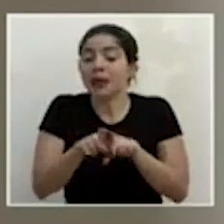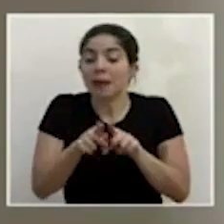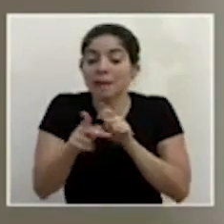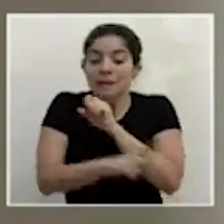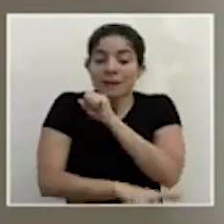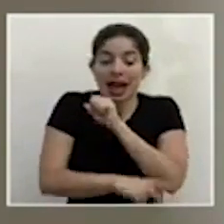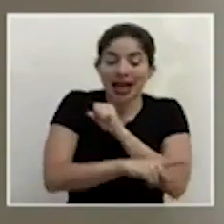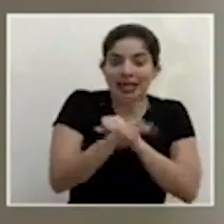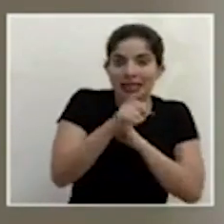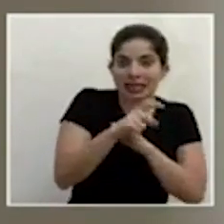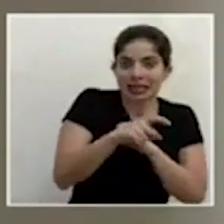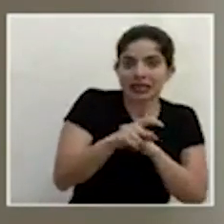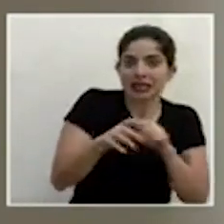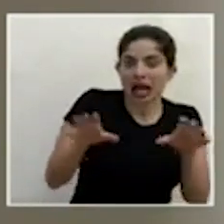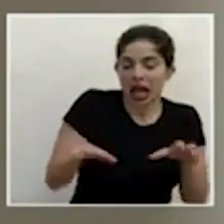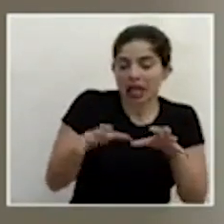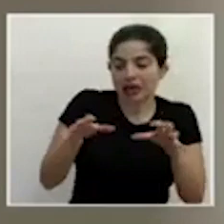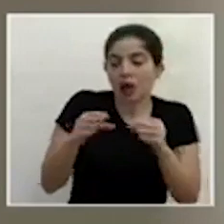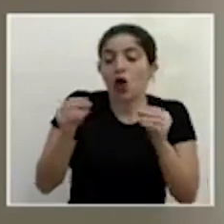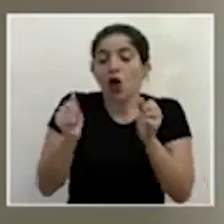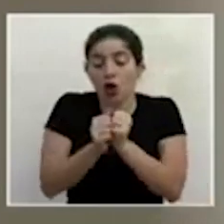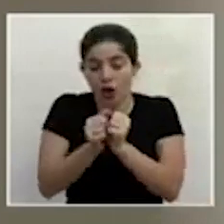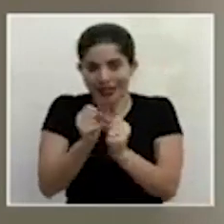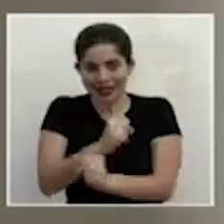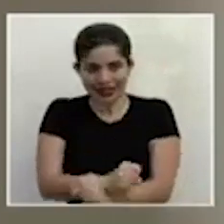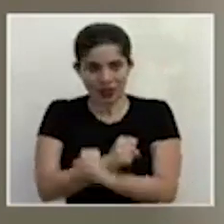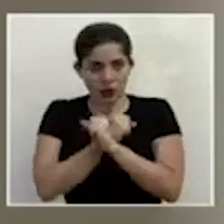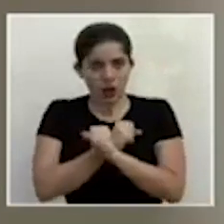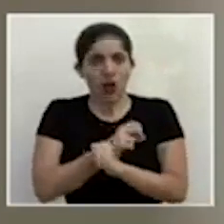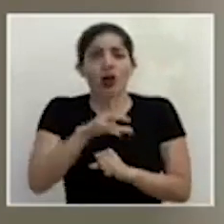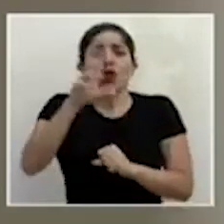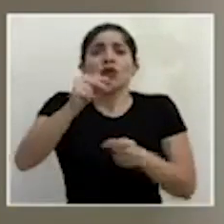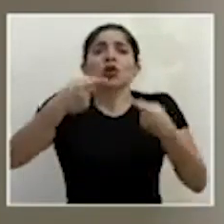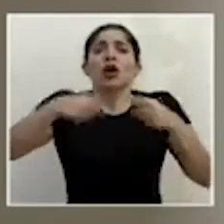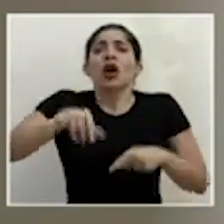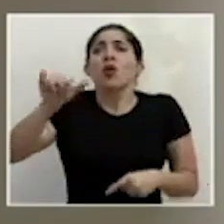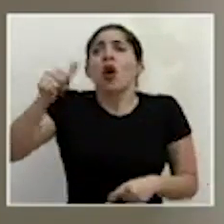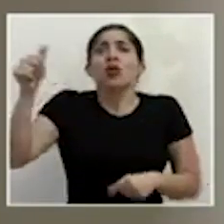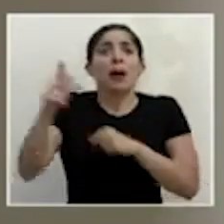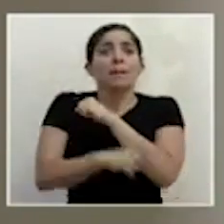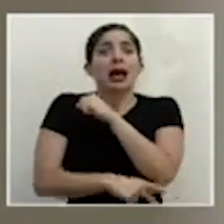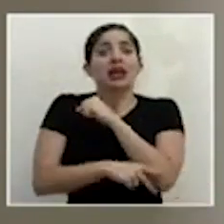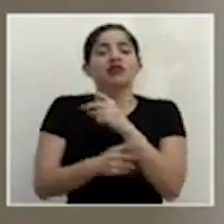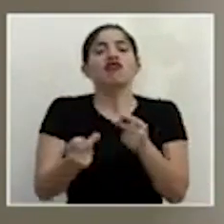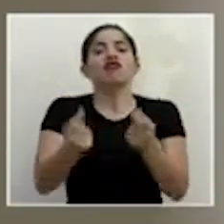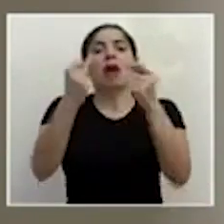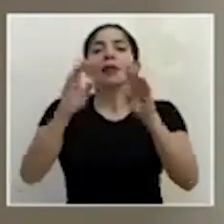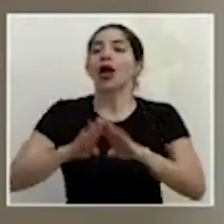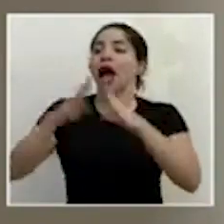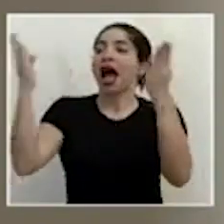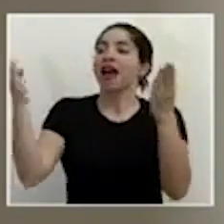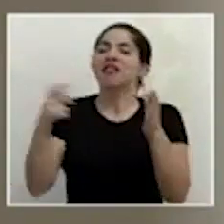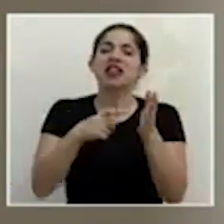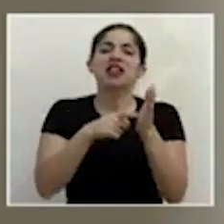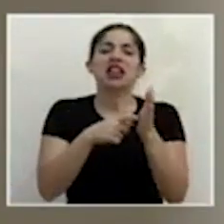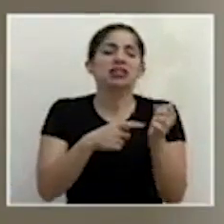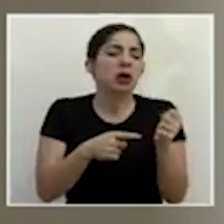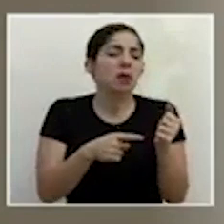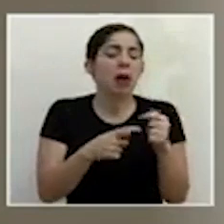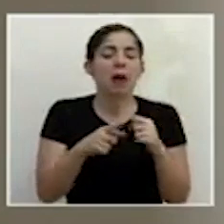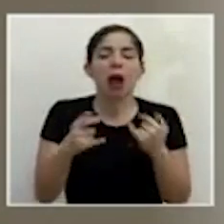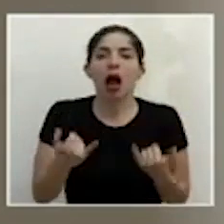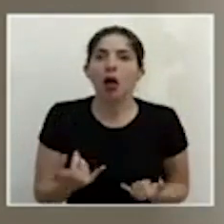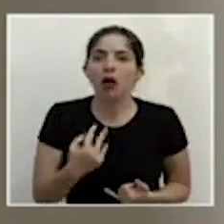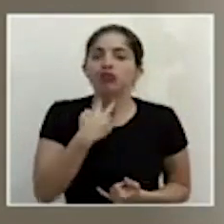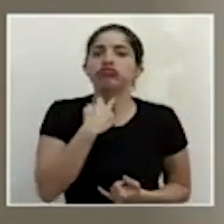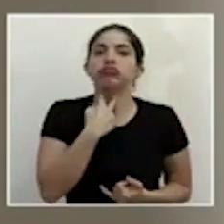país de que se haga la reactivación de forma segura y que no nos pase como muchos países que abrieron muy rápido sin muchos requisitos y hoy por hoy